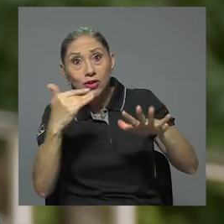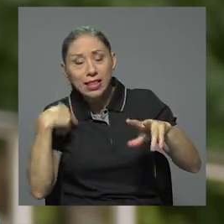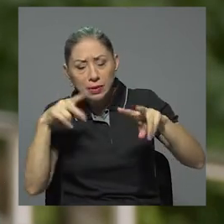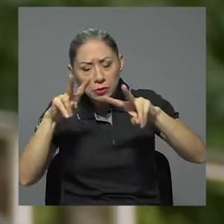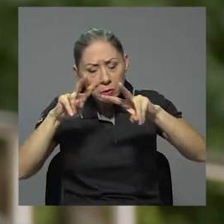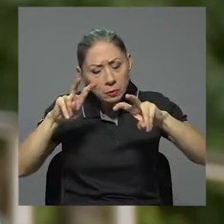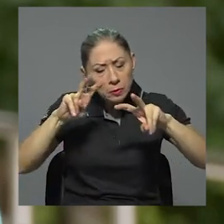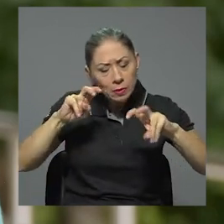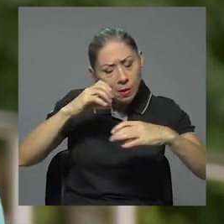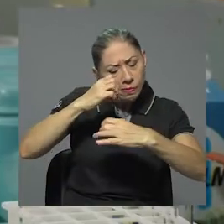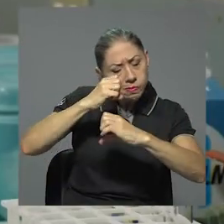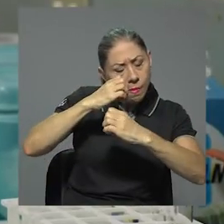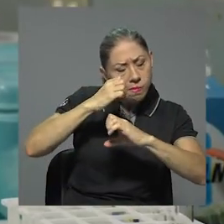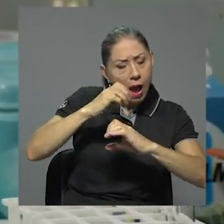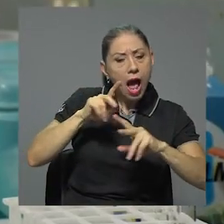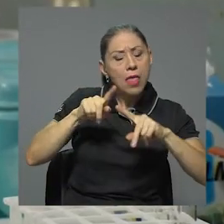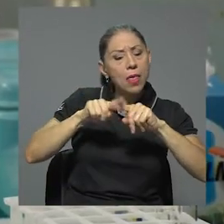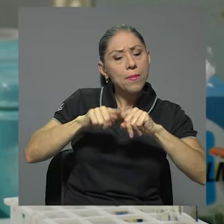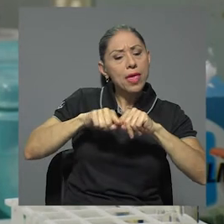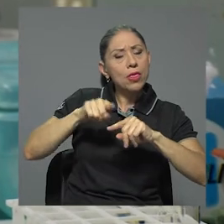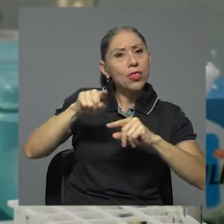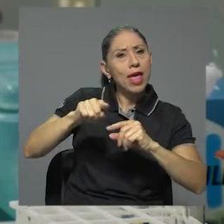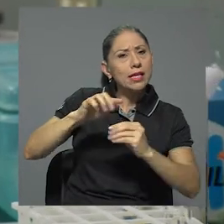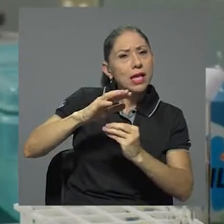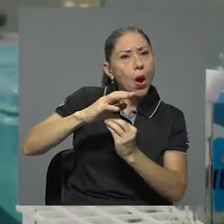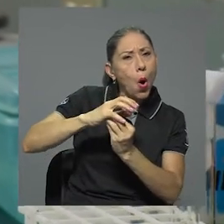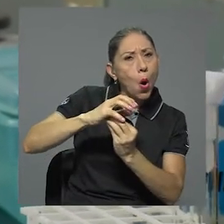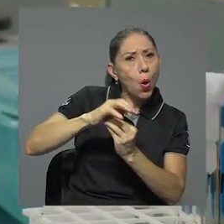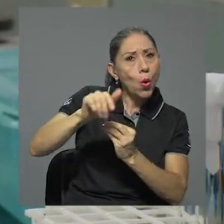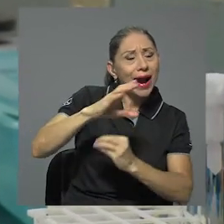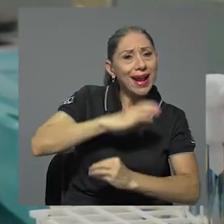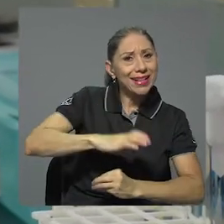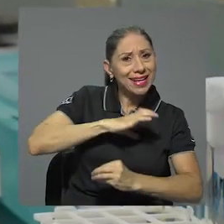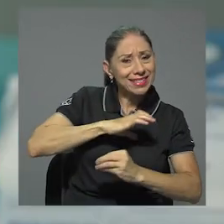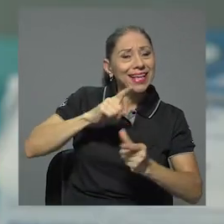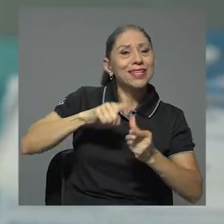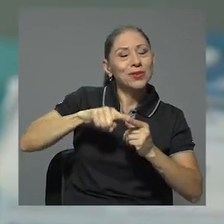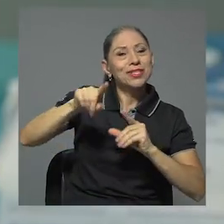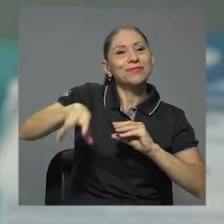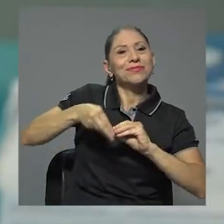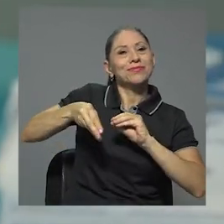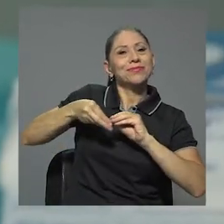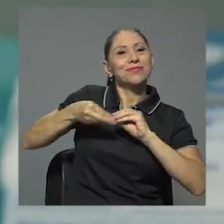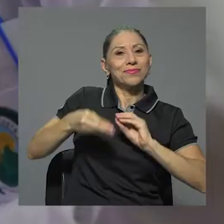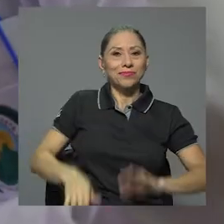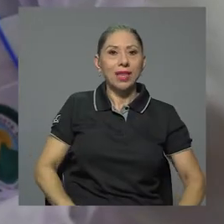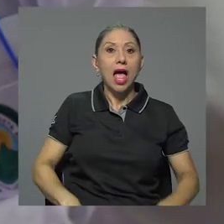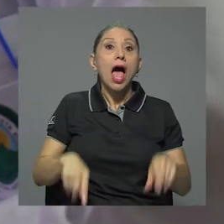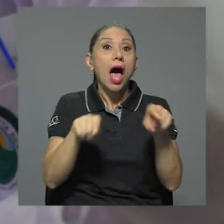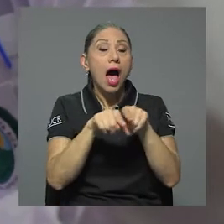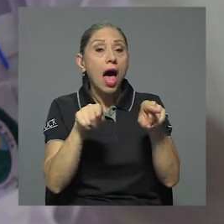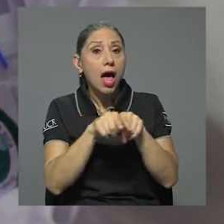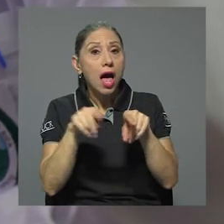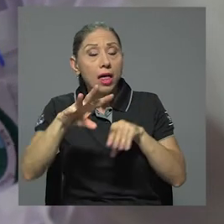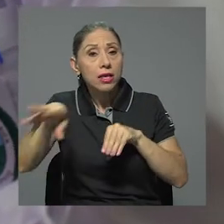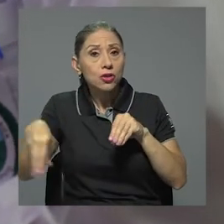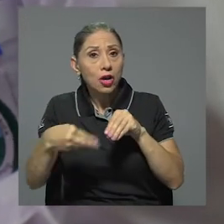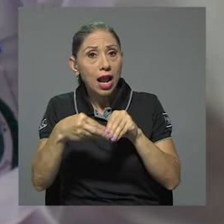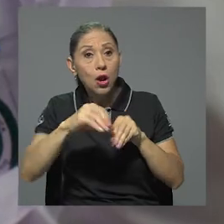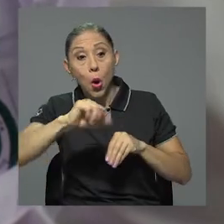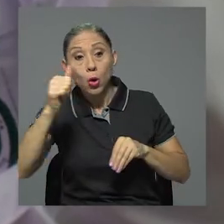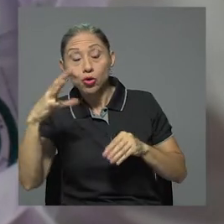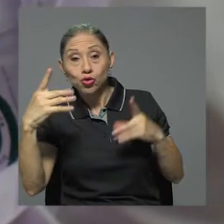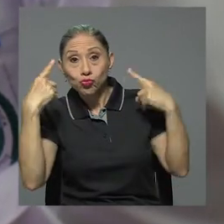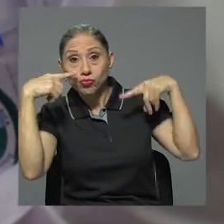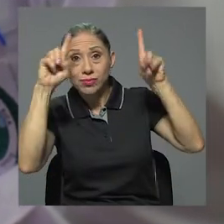de las características que tienen, se van agregando a la colección. Adicionalmente, otros se han obtenido gracias a